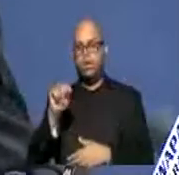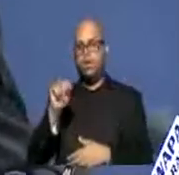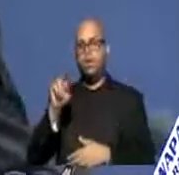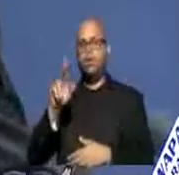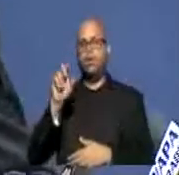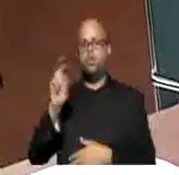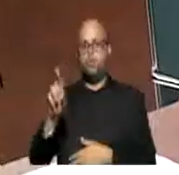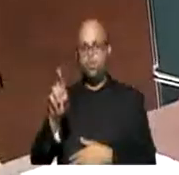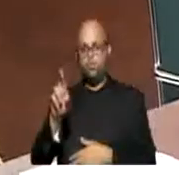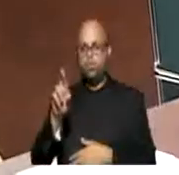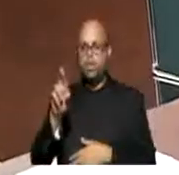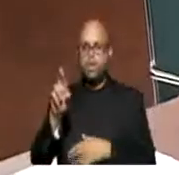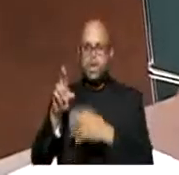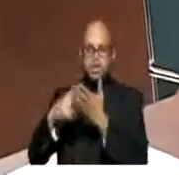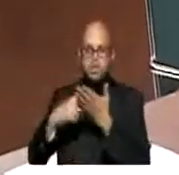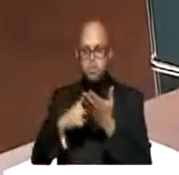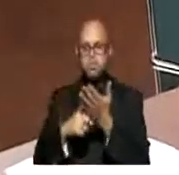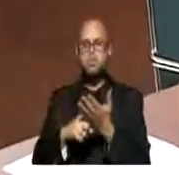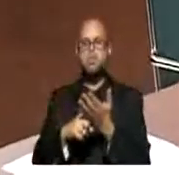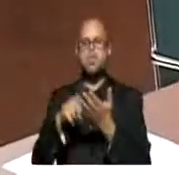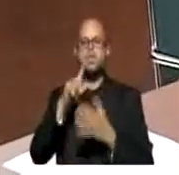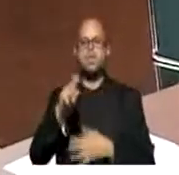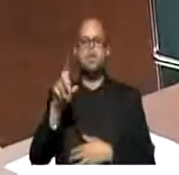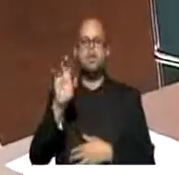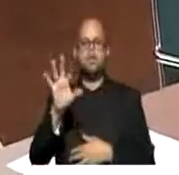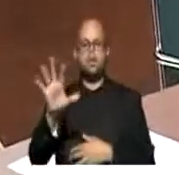mil. En San Juan, Mayra Acevedo, Noticias 24 7.